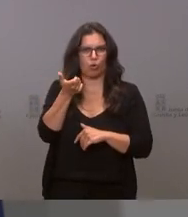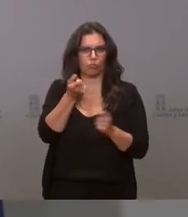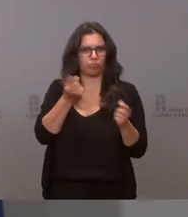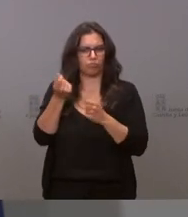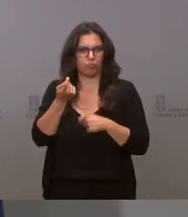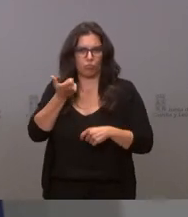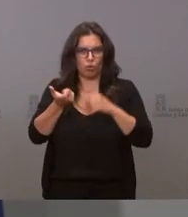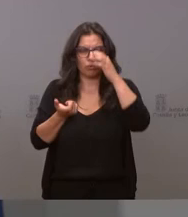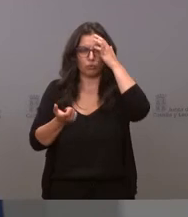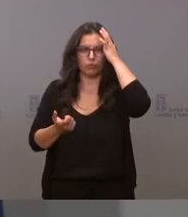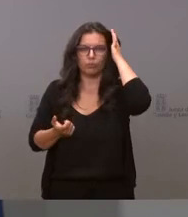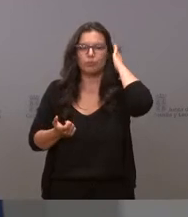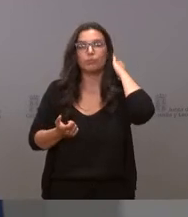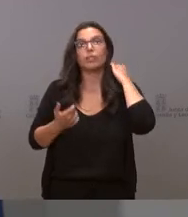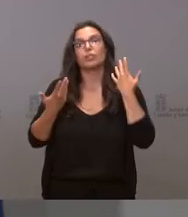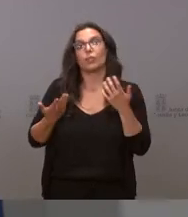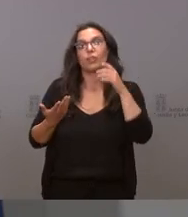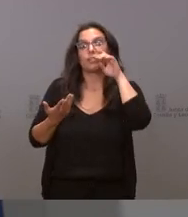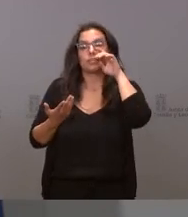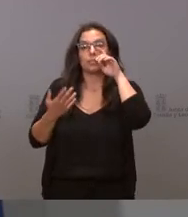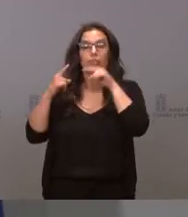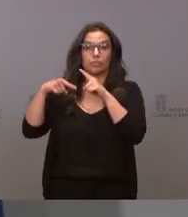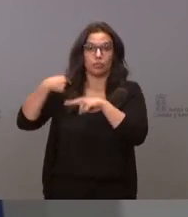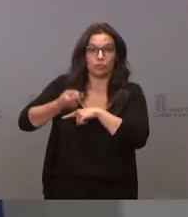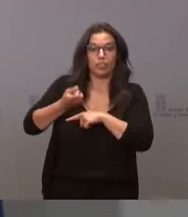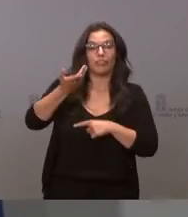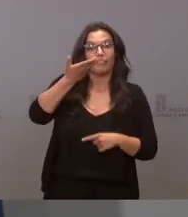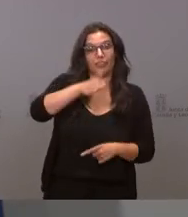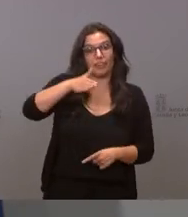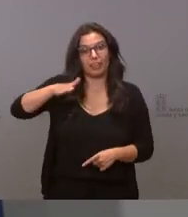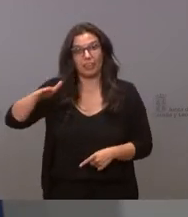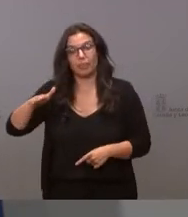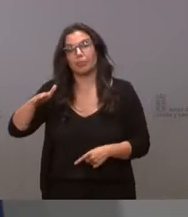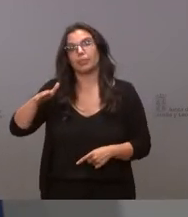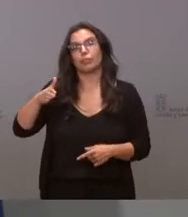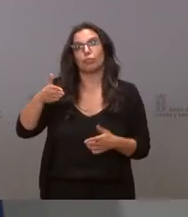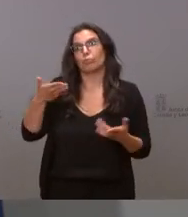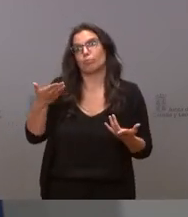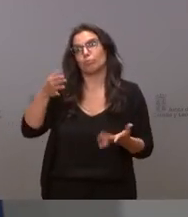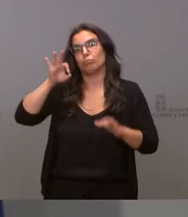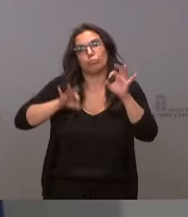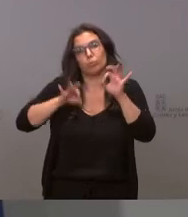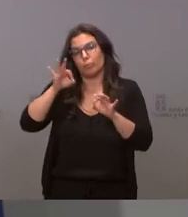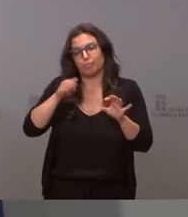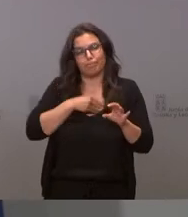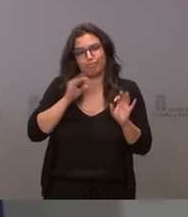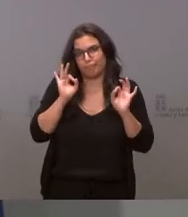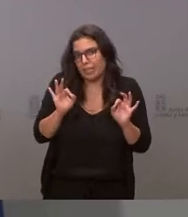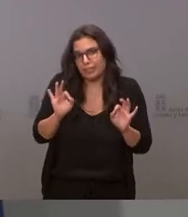ingresos en las UCI y que lo que vamos a tener es los fallecimientos que corresponden desgraciadamente